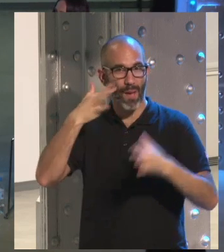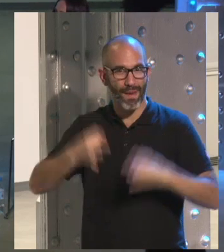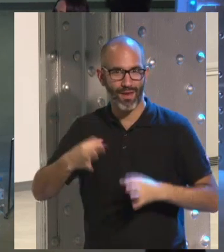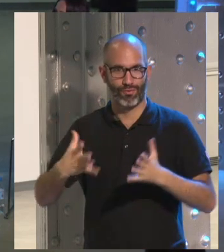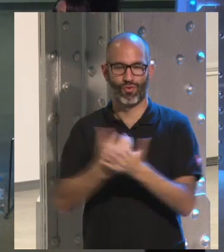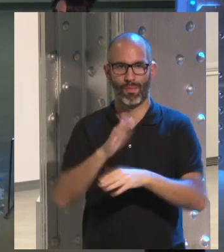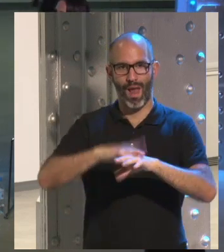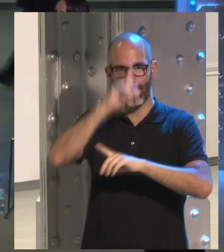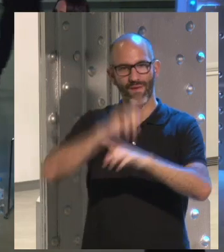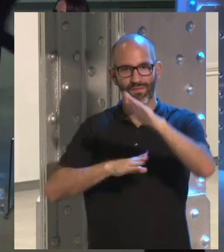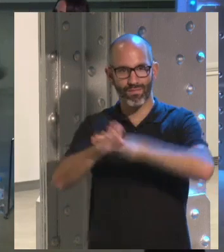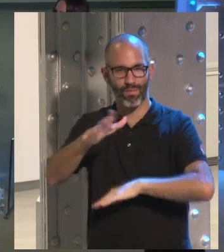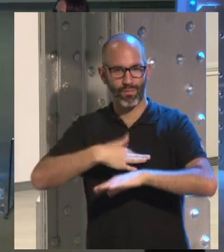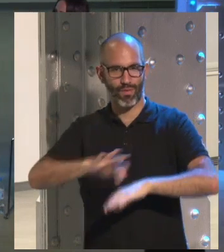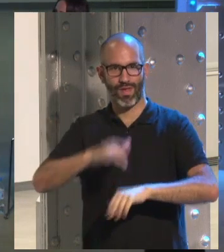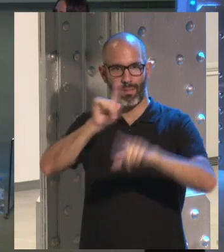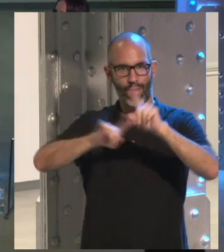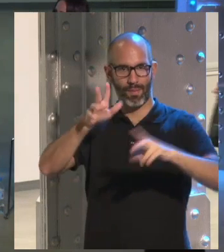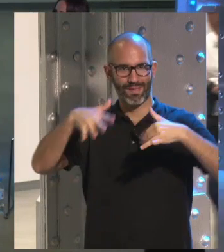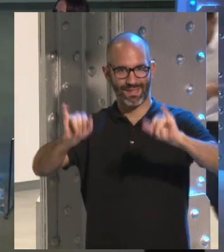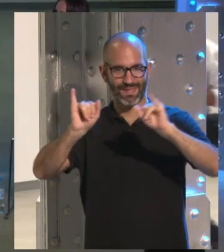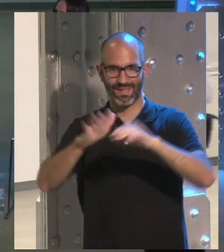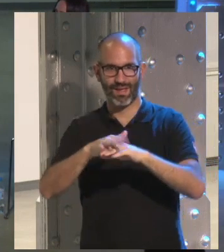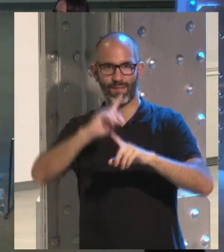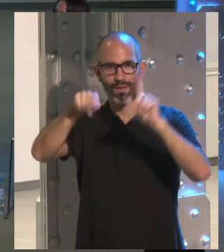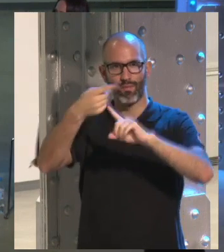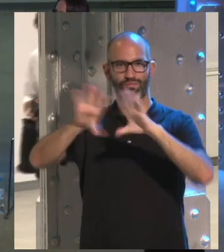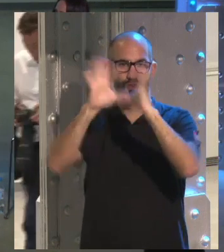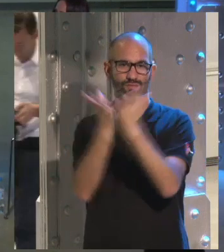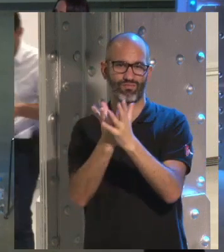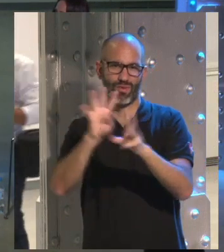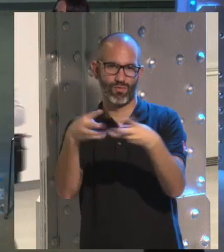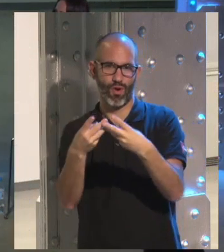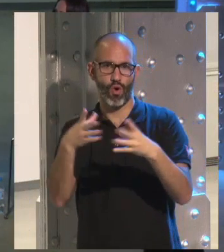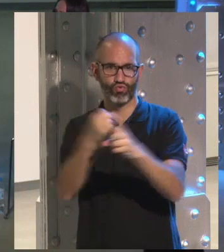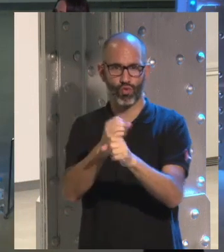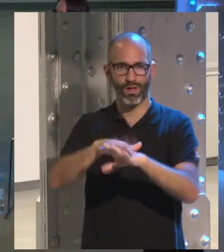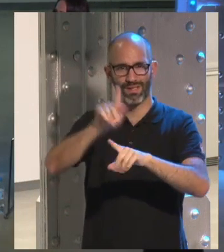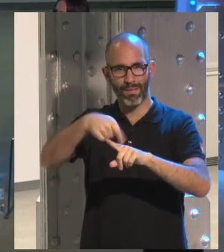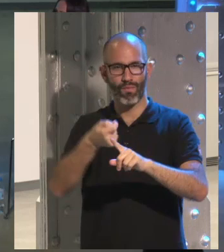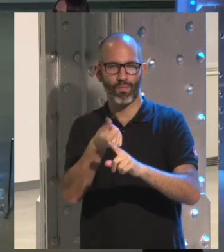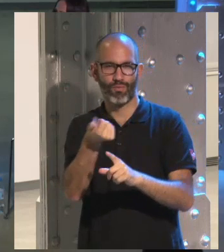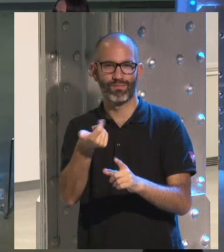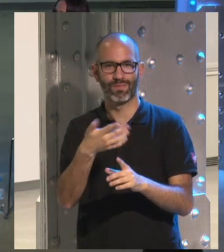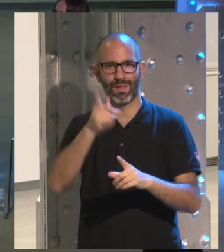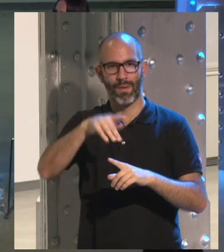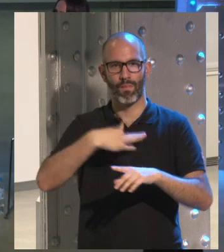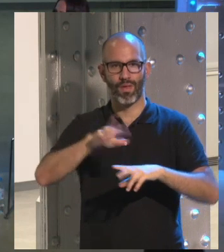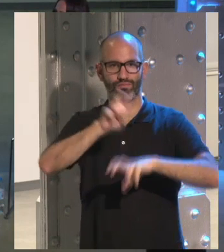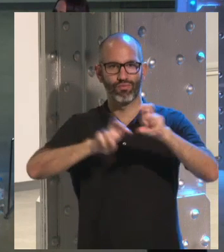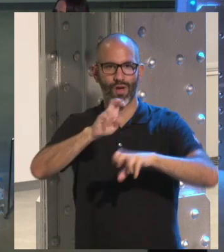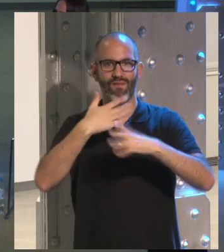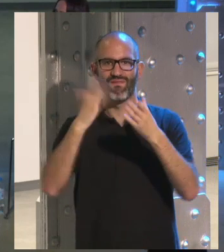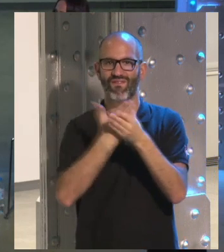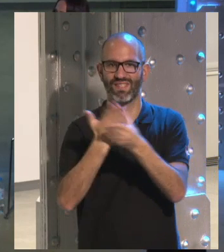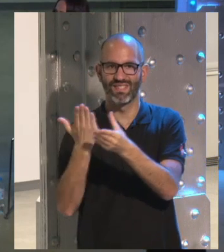se pudo acceder a los perfiles de la gente sin mayor problema. En la Internet oscura, pero, vamos, también en la Internet no tan oscura, se podían encontrar los